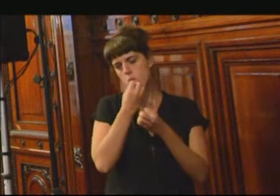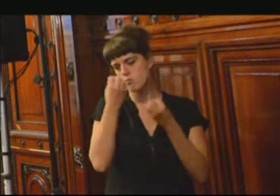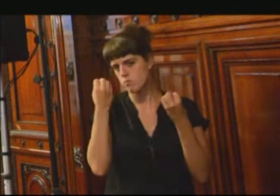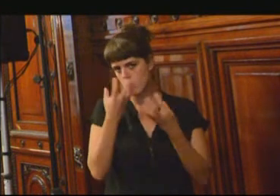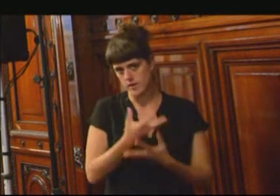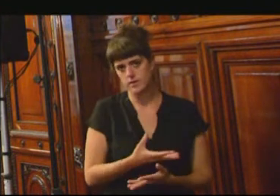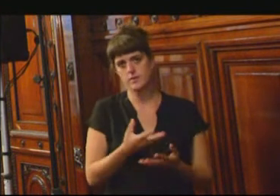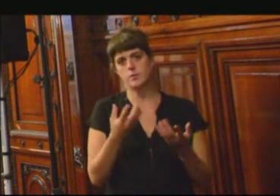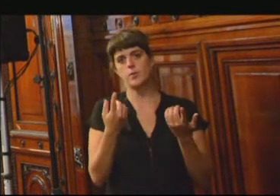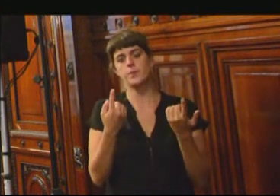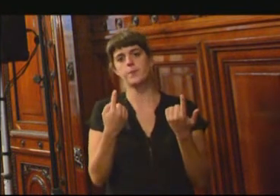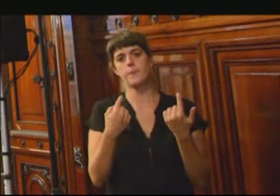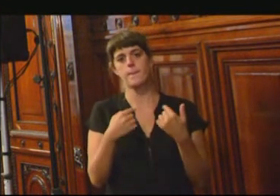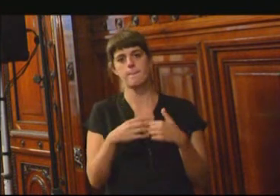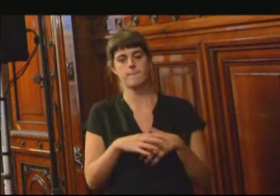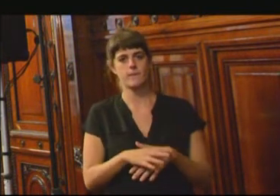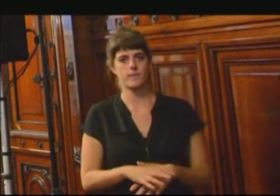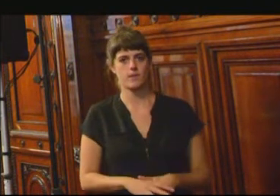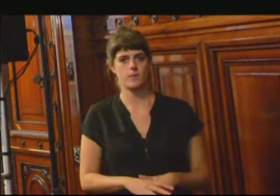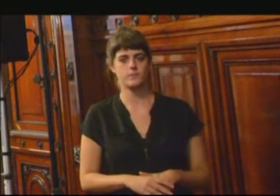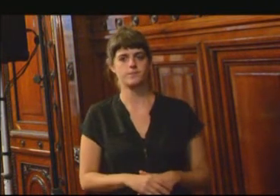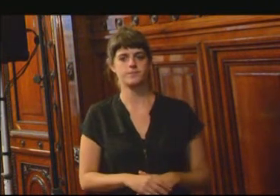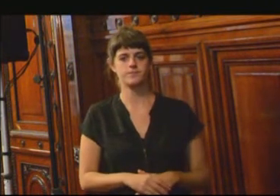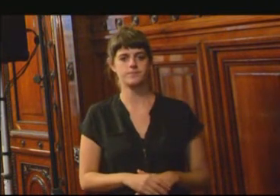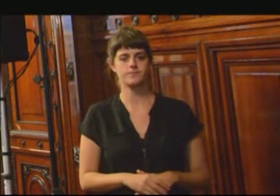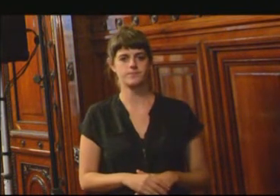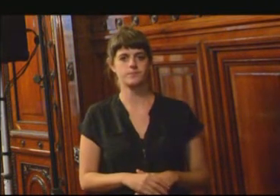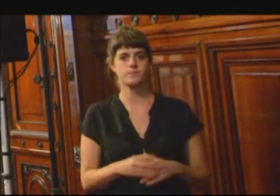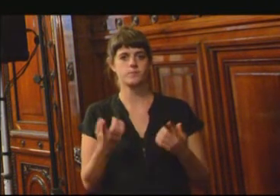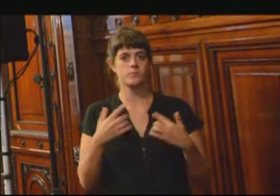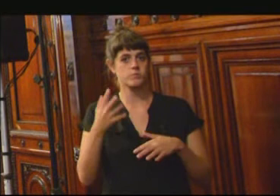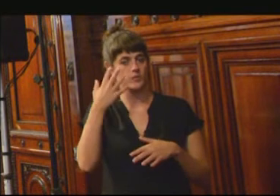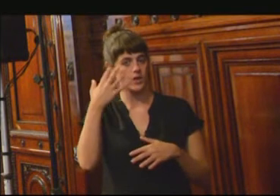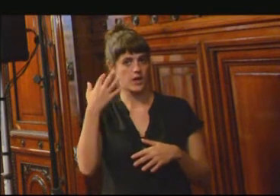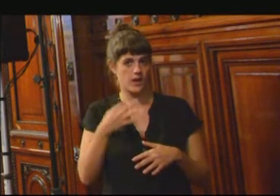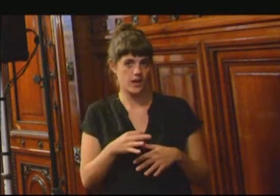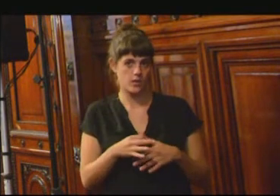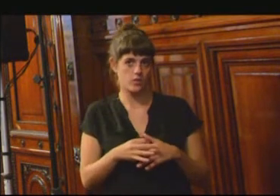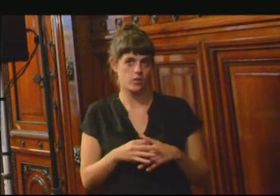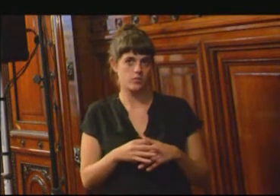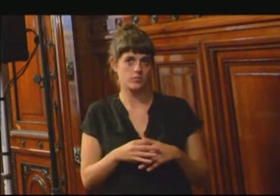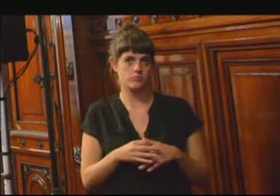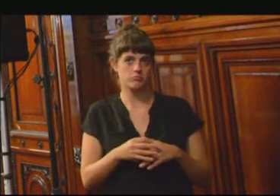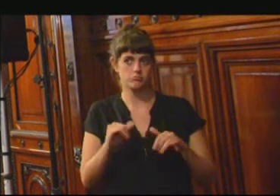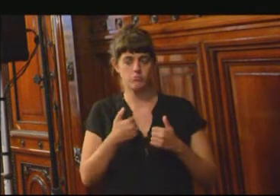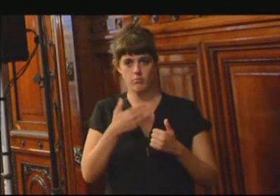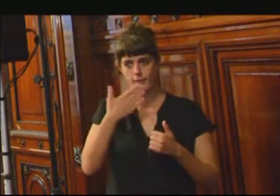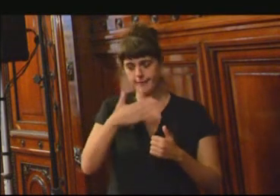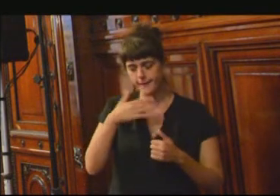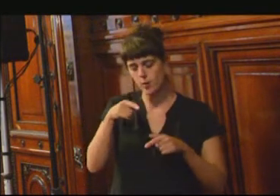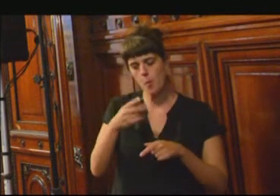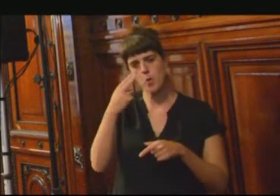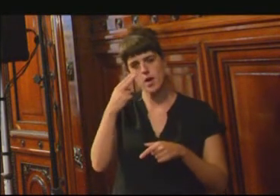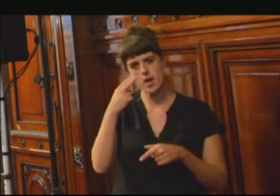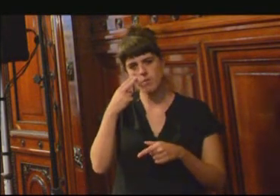poder renovar como todos hubiésemos querido. Me parece que hemos entendido que a un problema sistémico